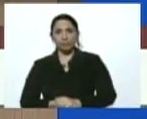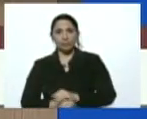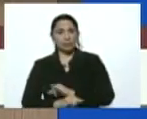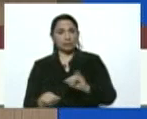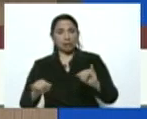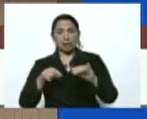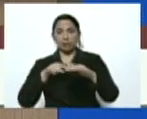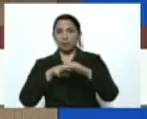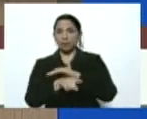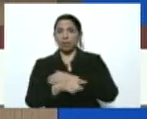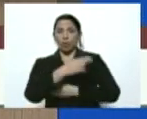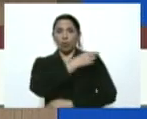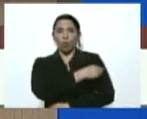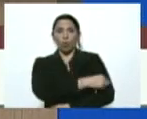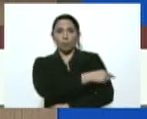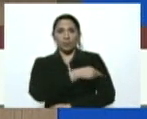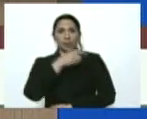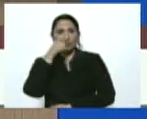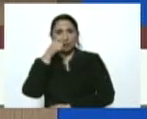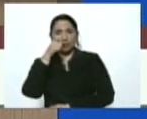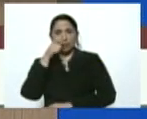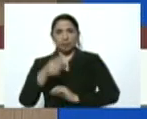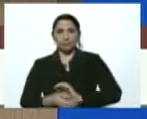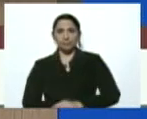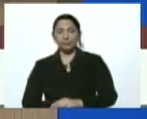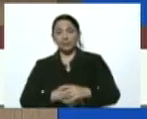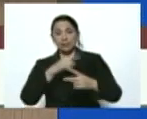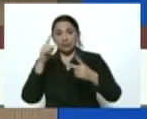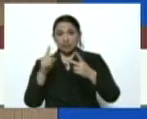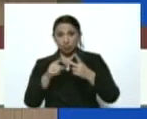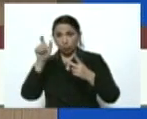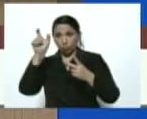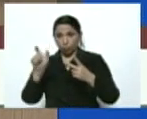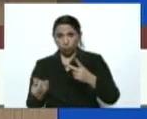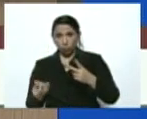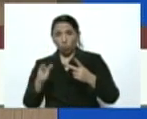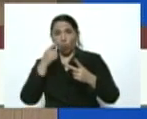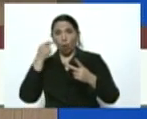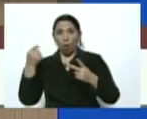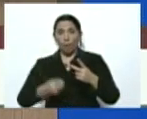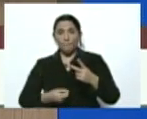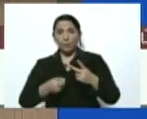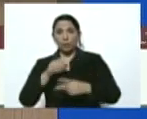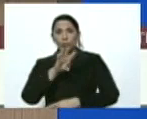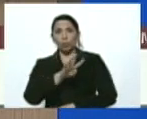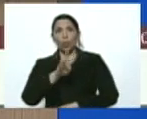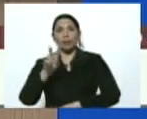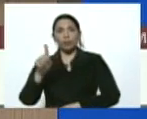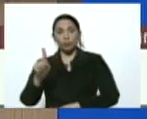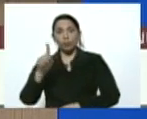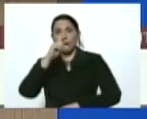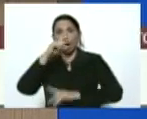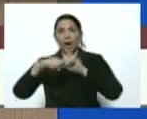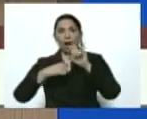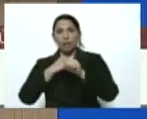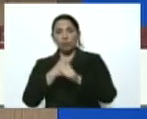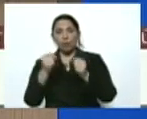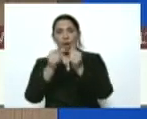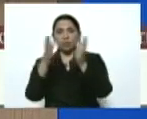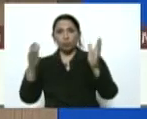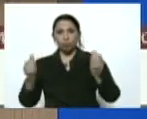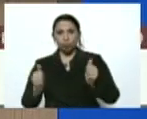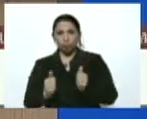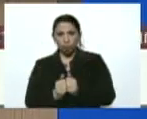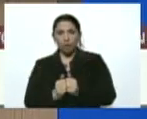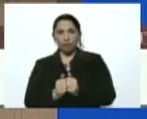ingresado en un hospital Centinela. El segundo caso es un hombre de 41 años de Anzuategui,